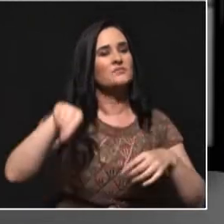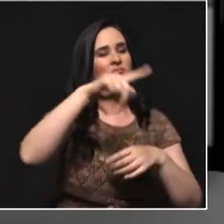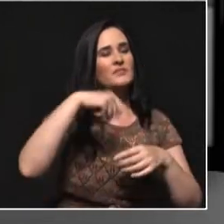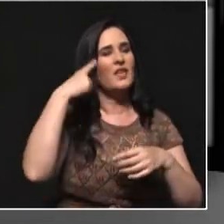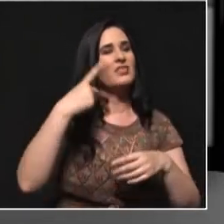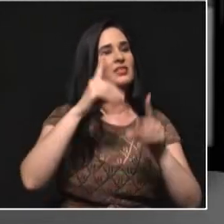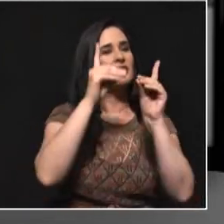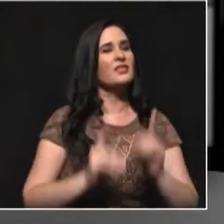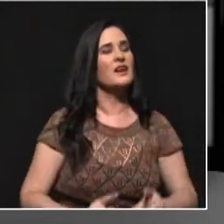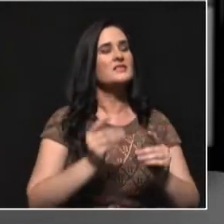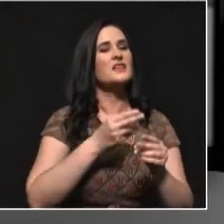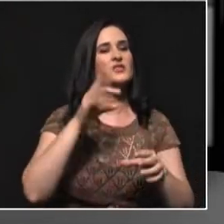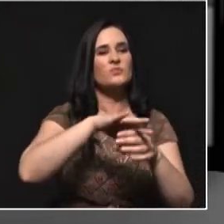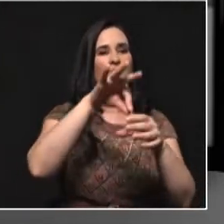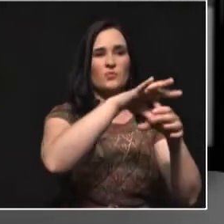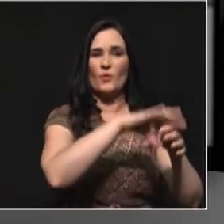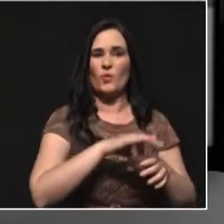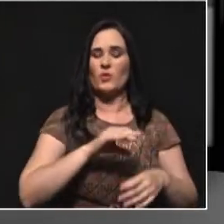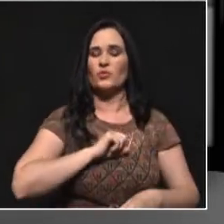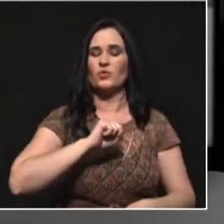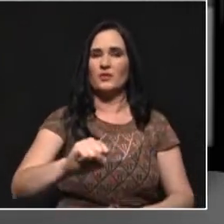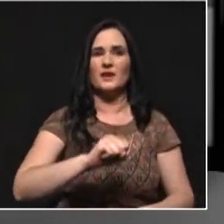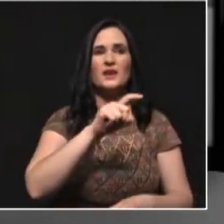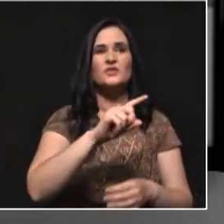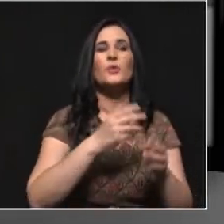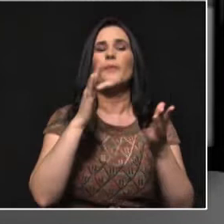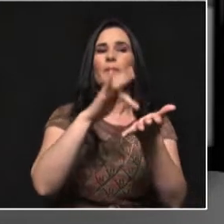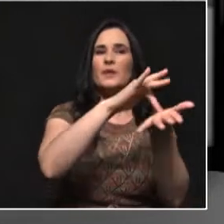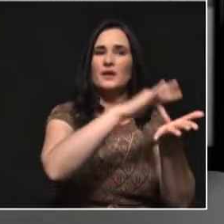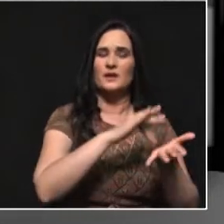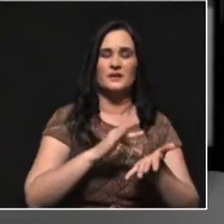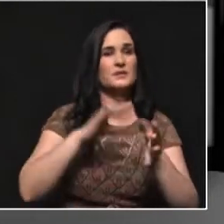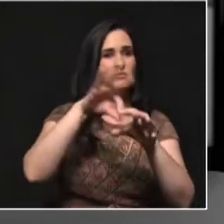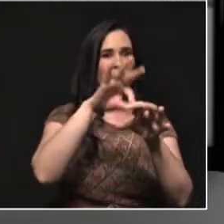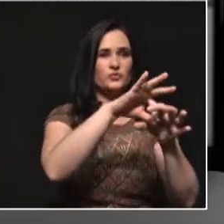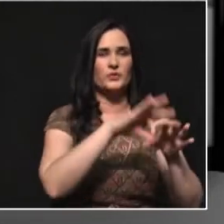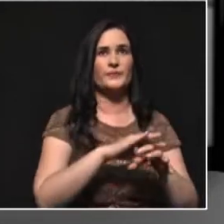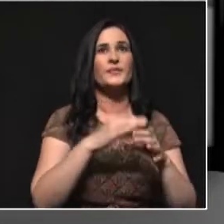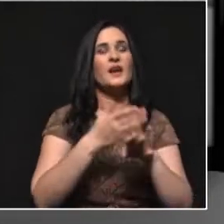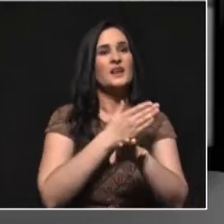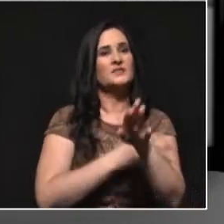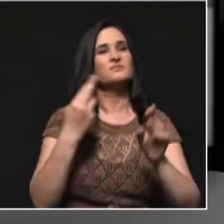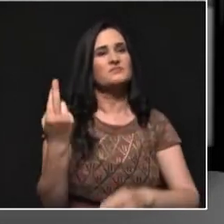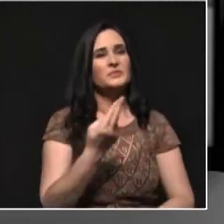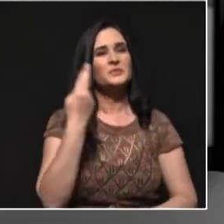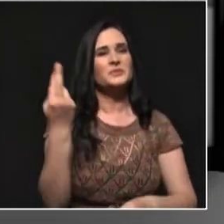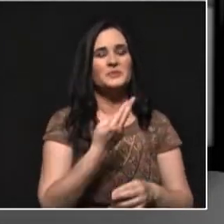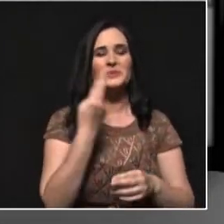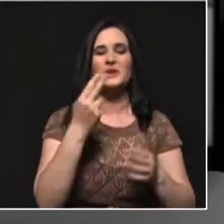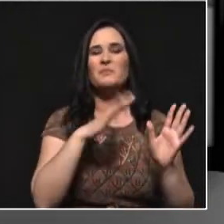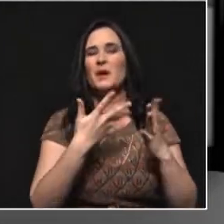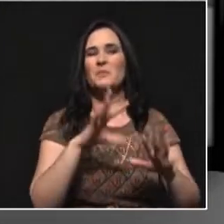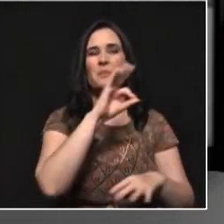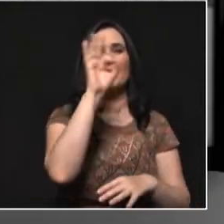para que usted ejerza su poder como ciudadano, para que participe, para que vote. Les hemos repetido muchas veces, en promedio en